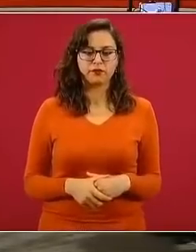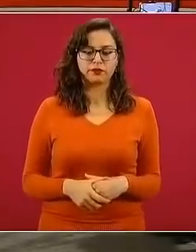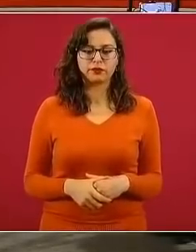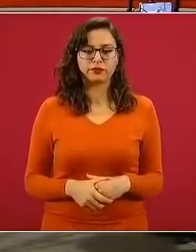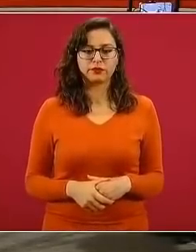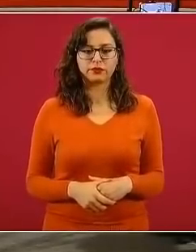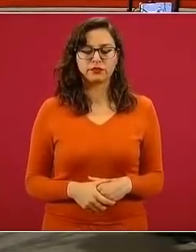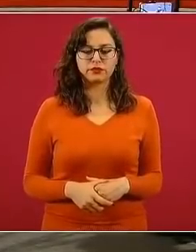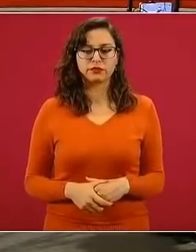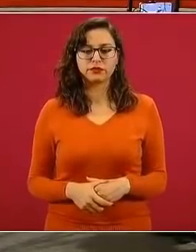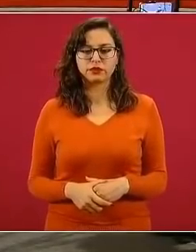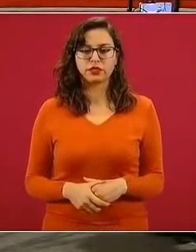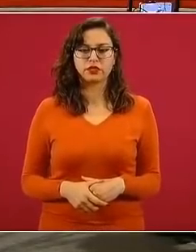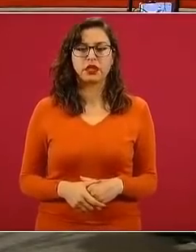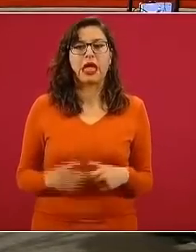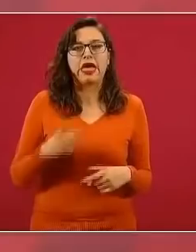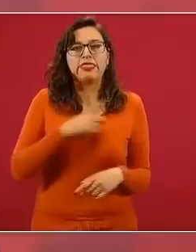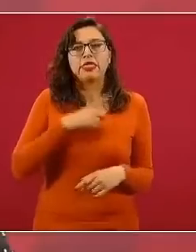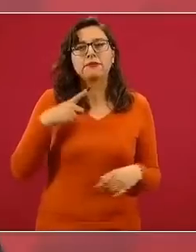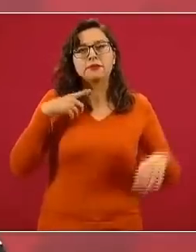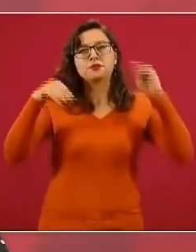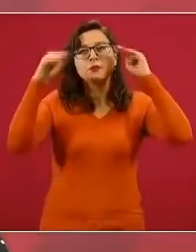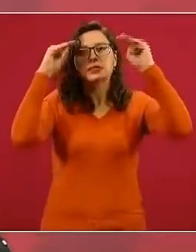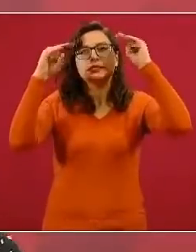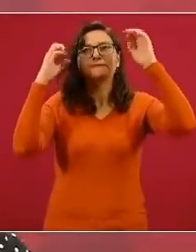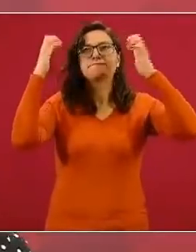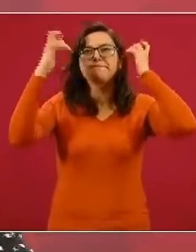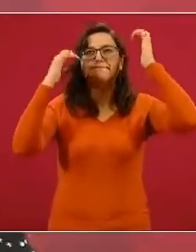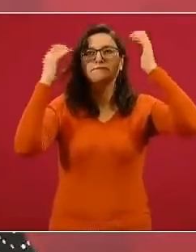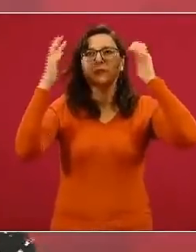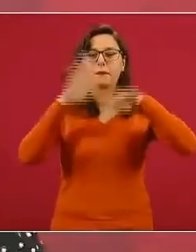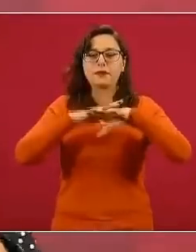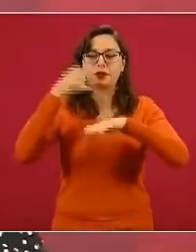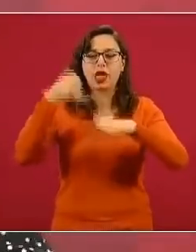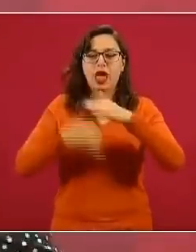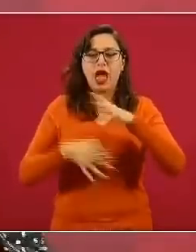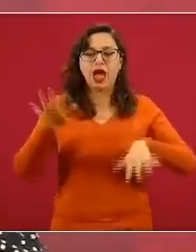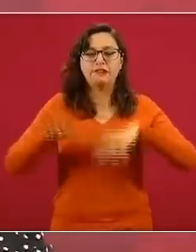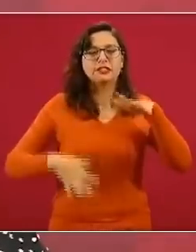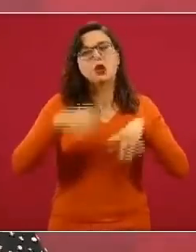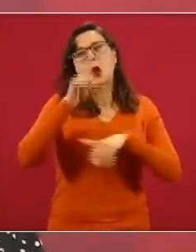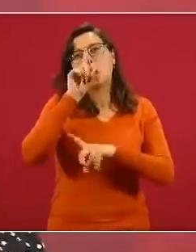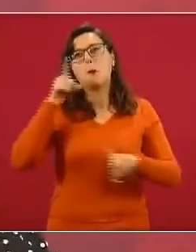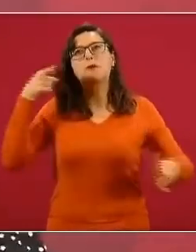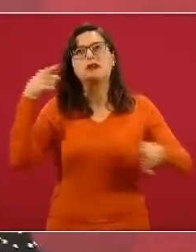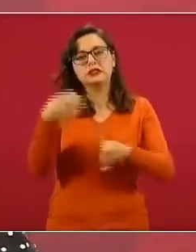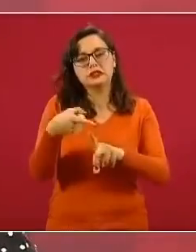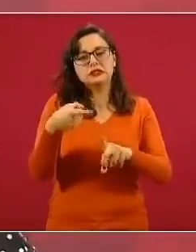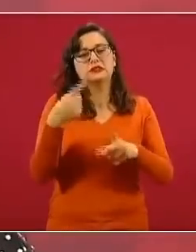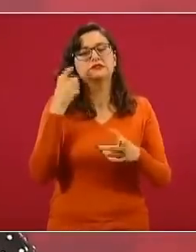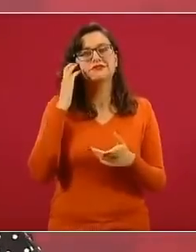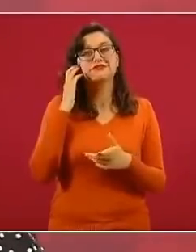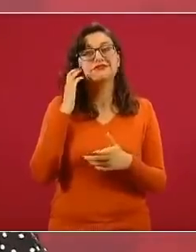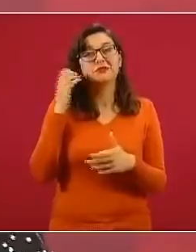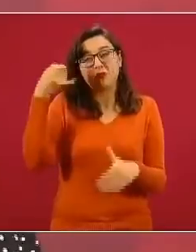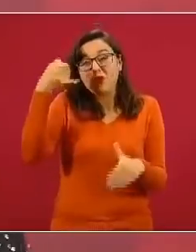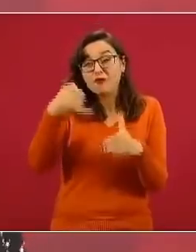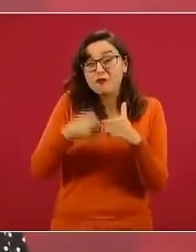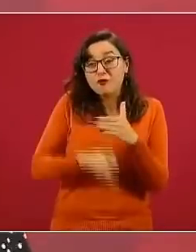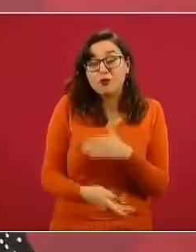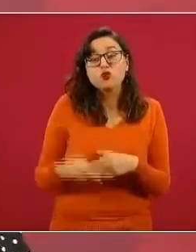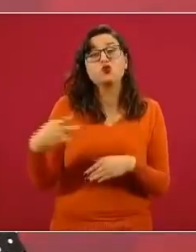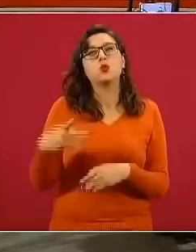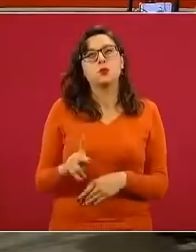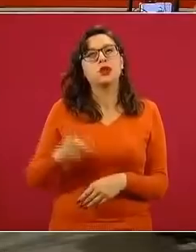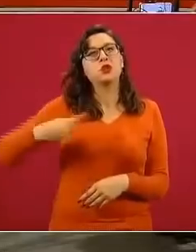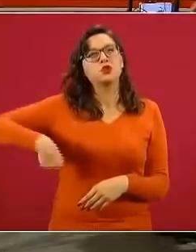a reflexionarlos, analizarlos, no? Porque a veces los objetivos suenan algo como denso, pero quisiera que los